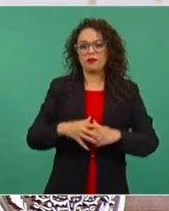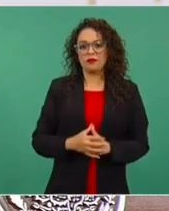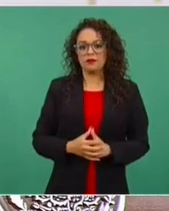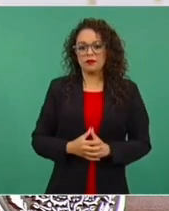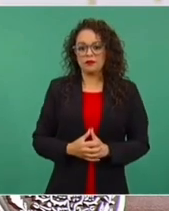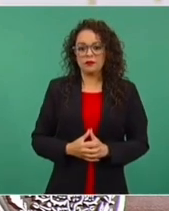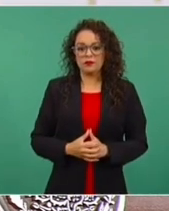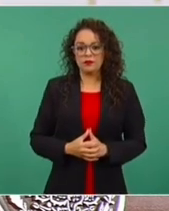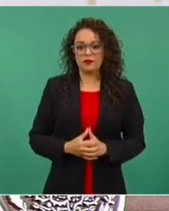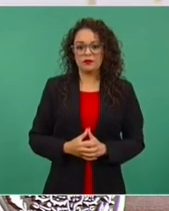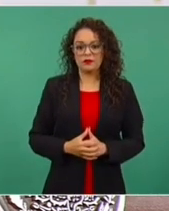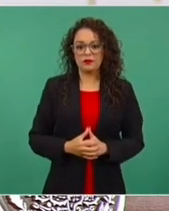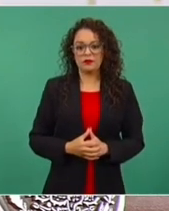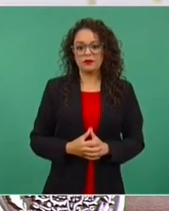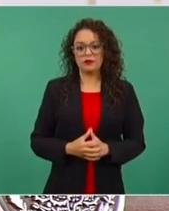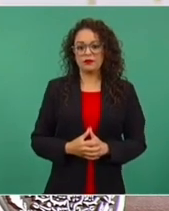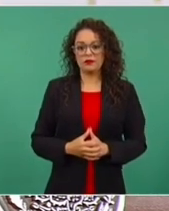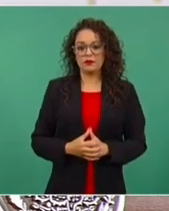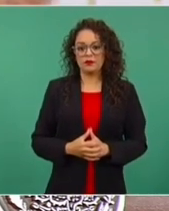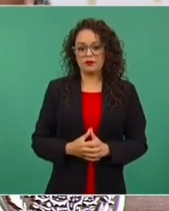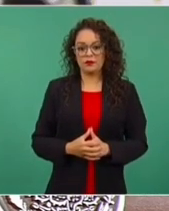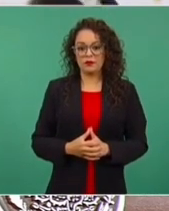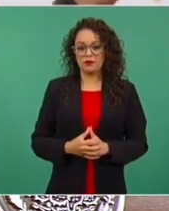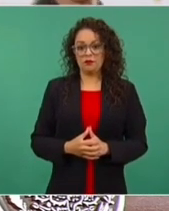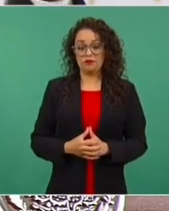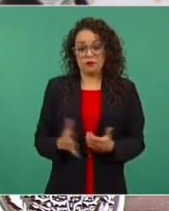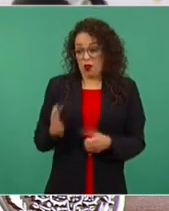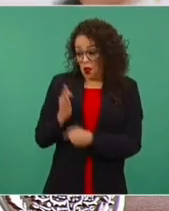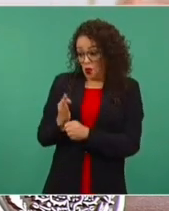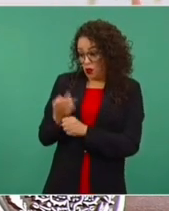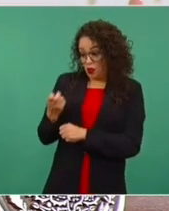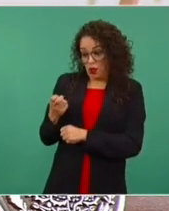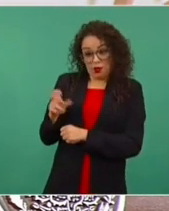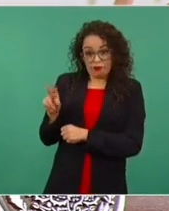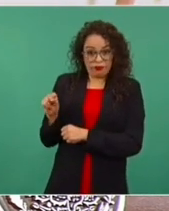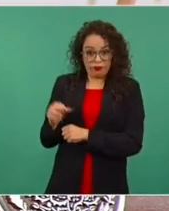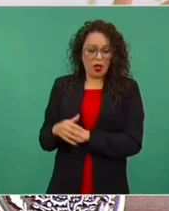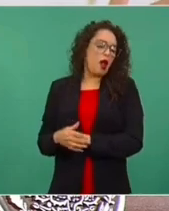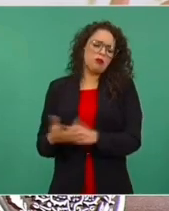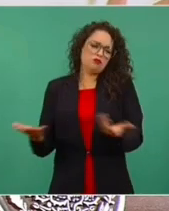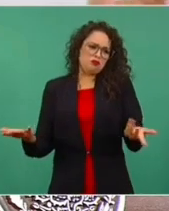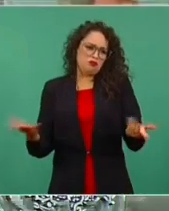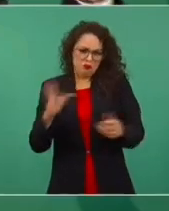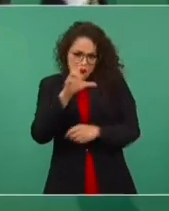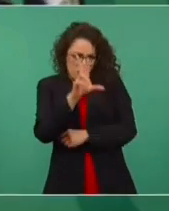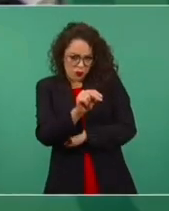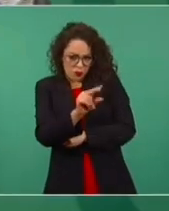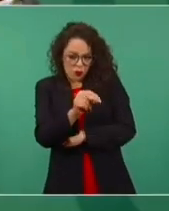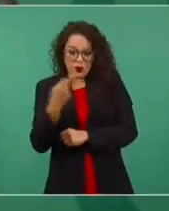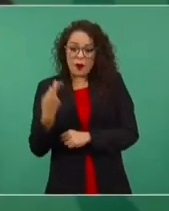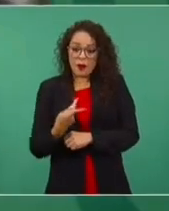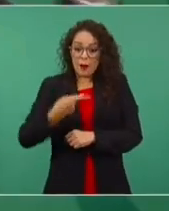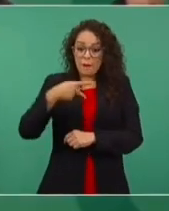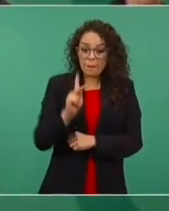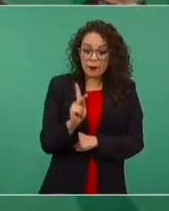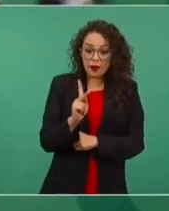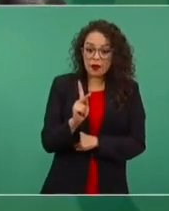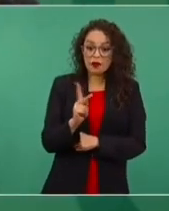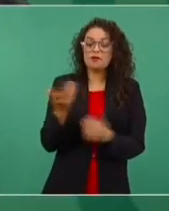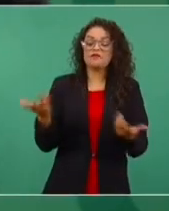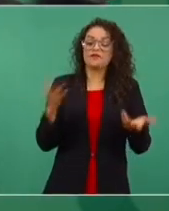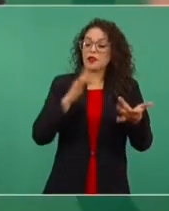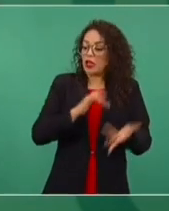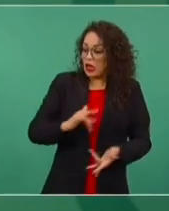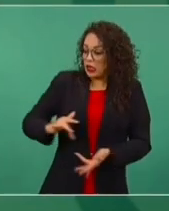No es el caso. No, pero en las redes,